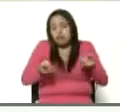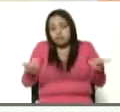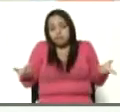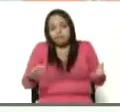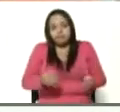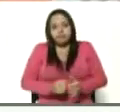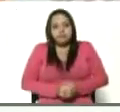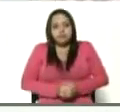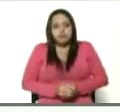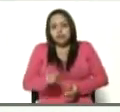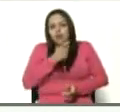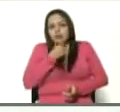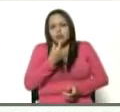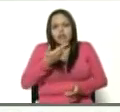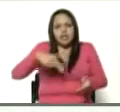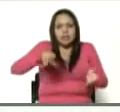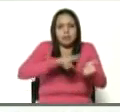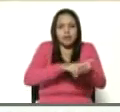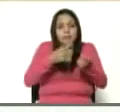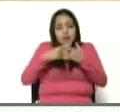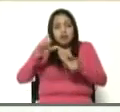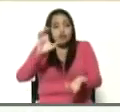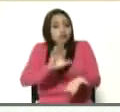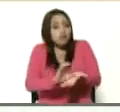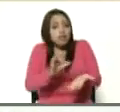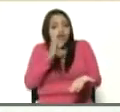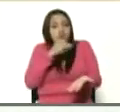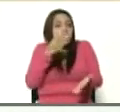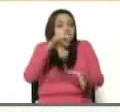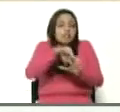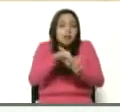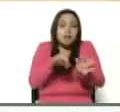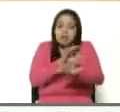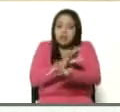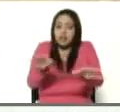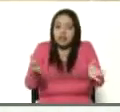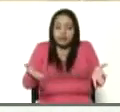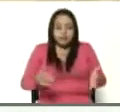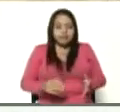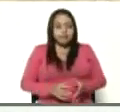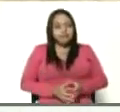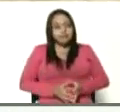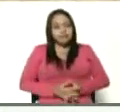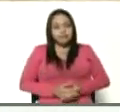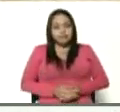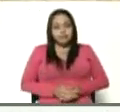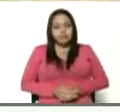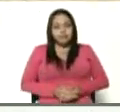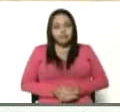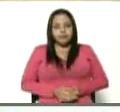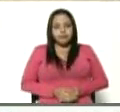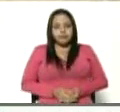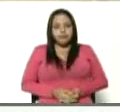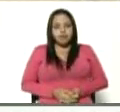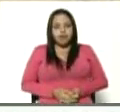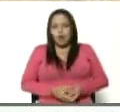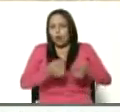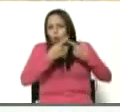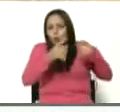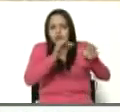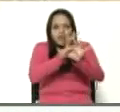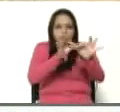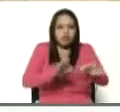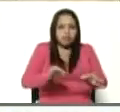y no me gusta repetirlo, pero son ciudades que no son productivas. Hablan de otro tipo de conceptos, ustedes los